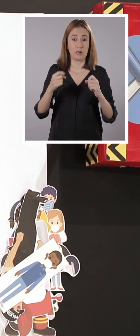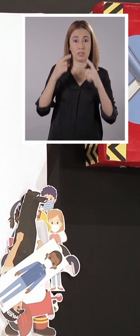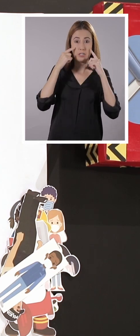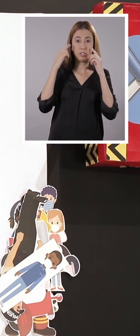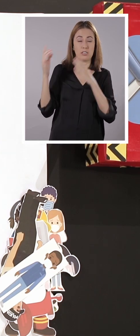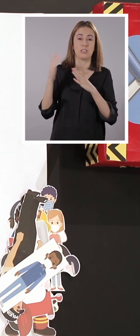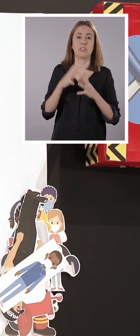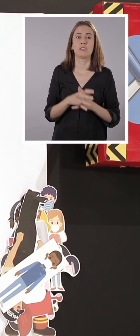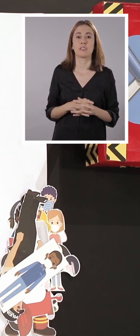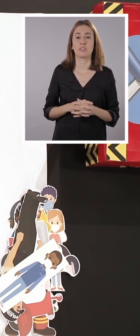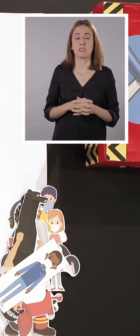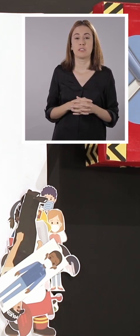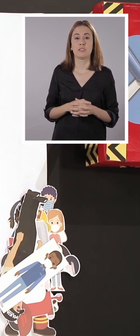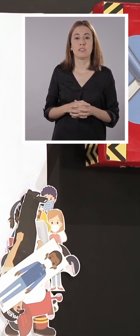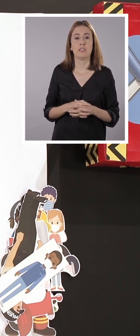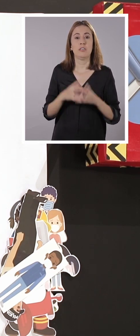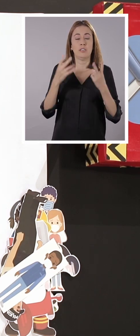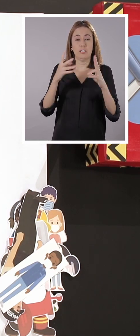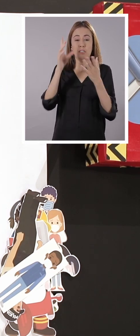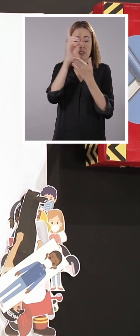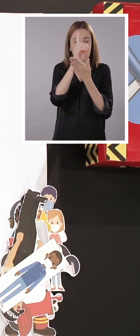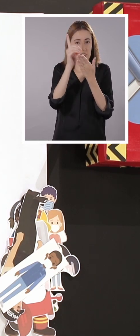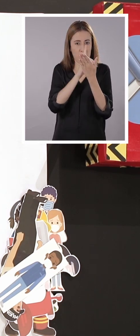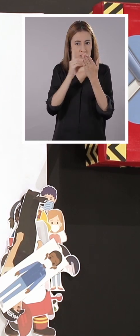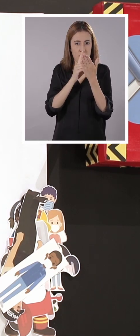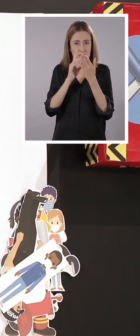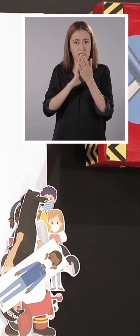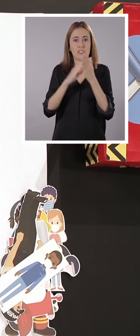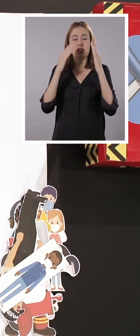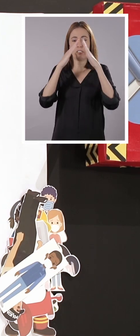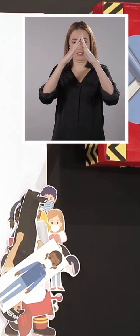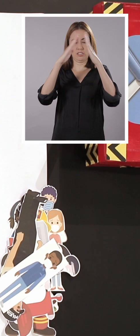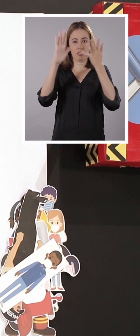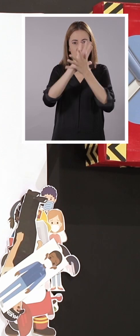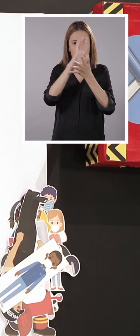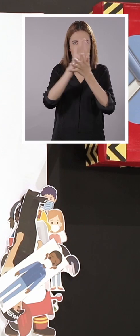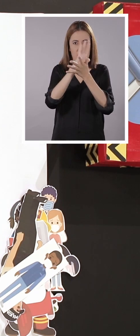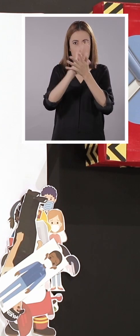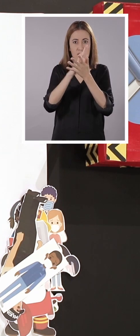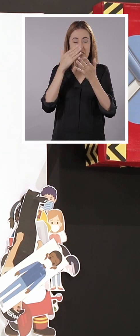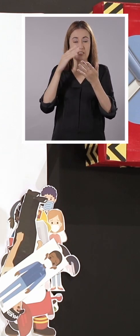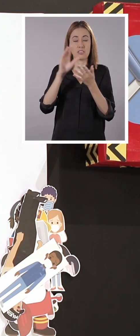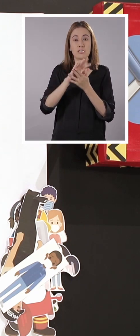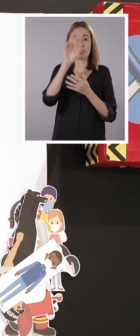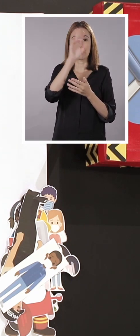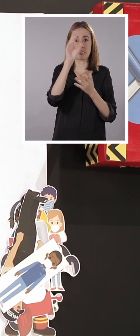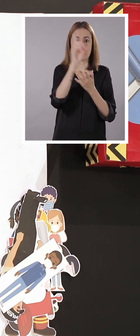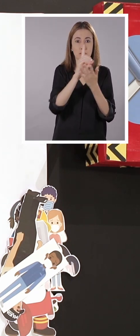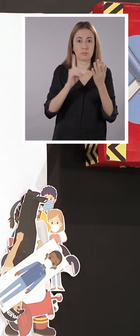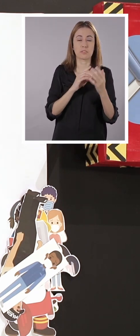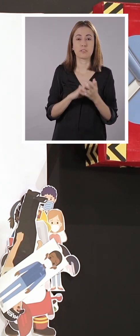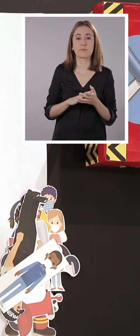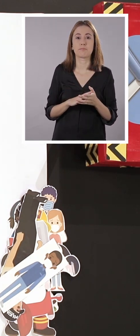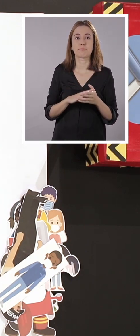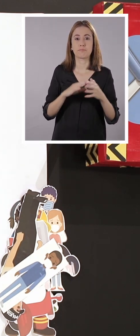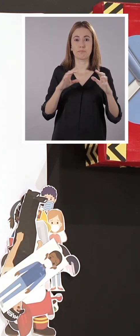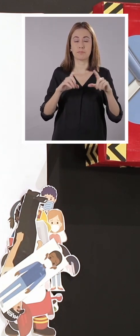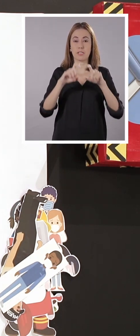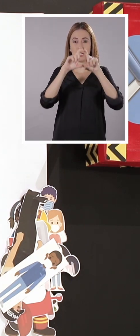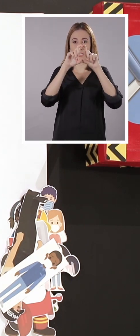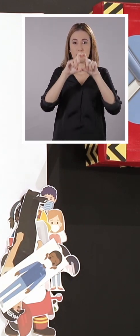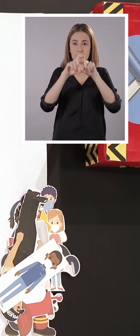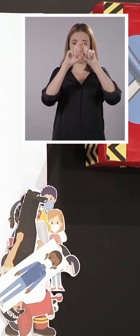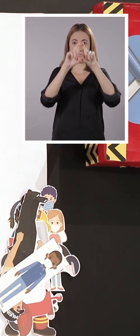También podemos dibujar nuestra escuela. Sí, ok. Y como título lo vamos a poner así.